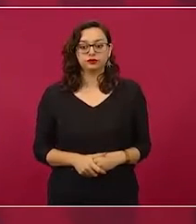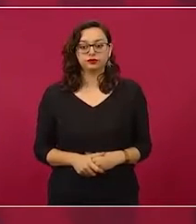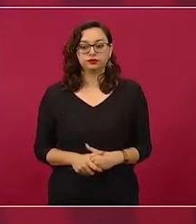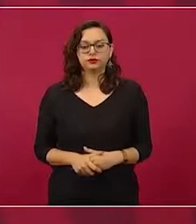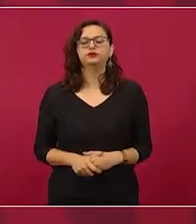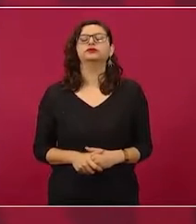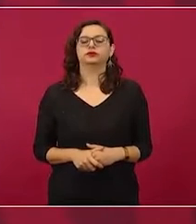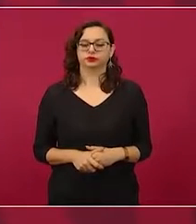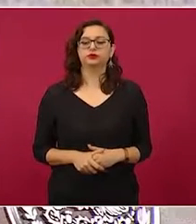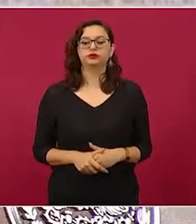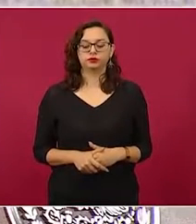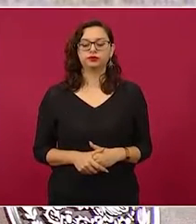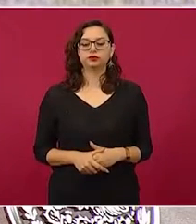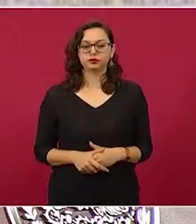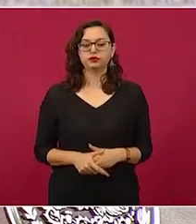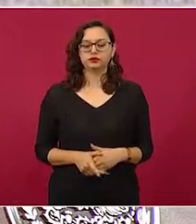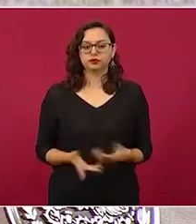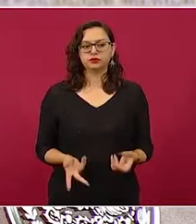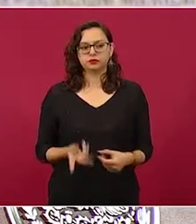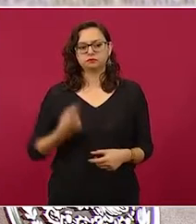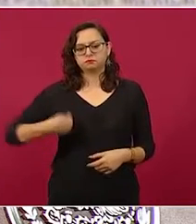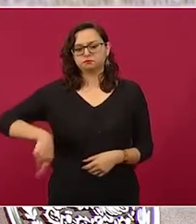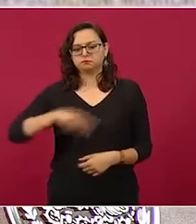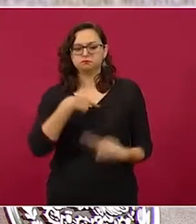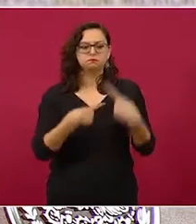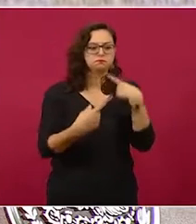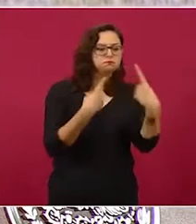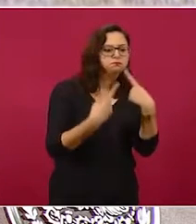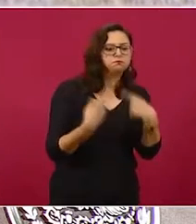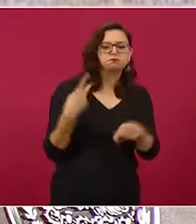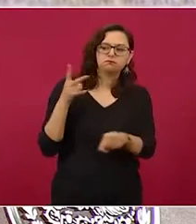pandemia, es